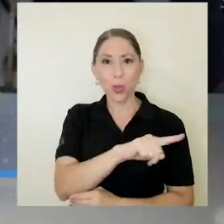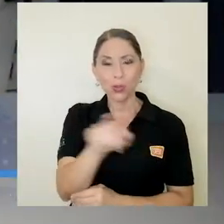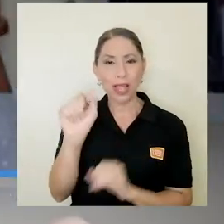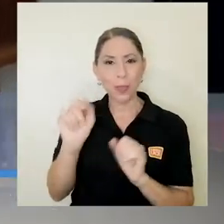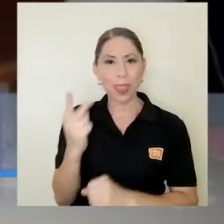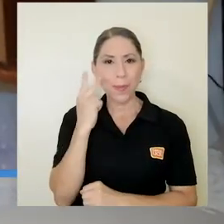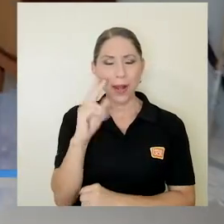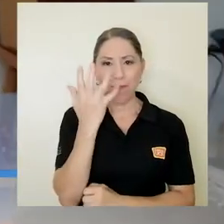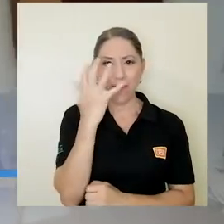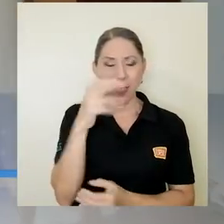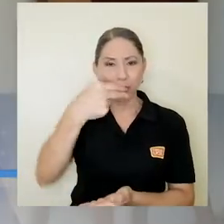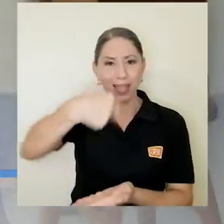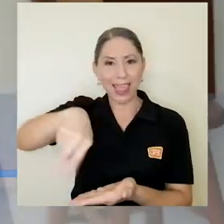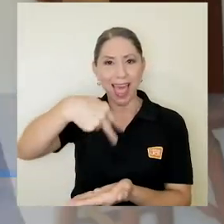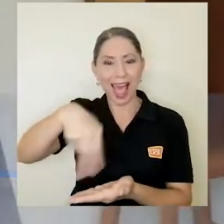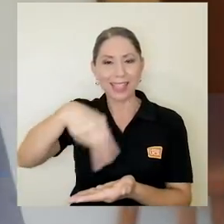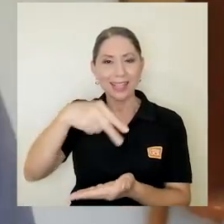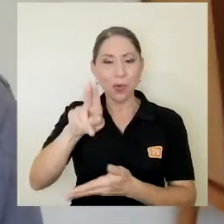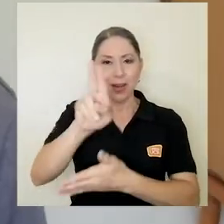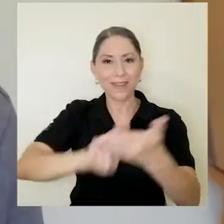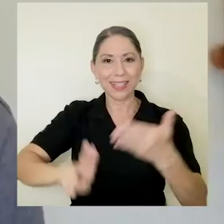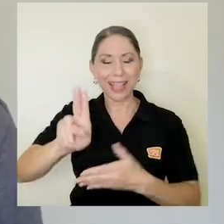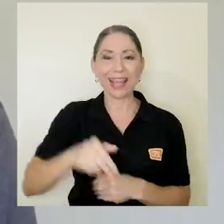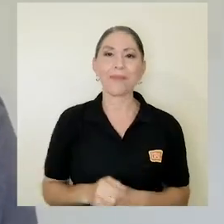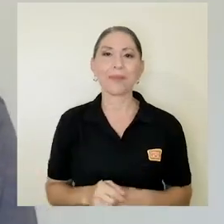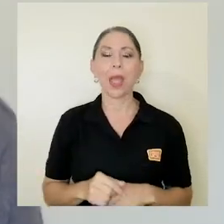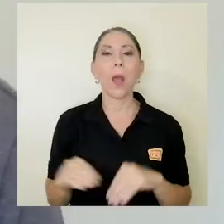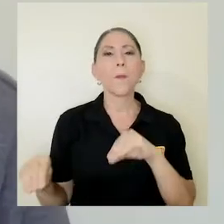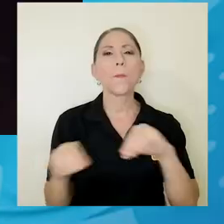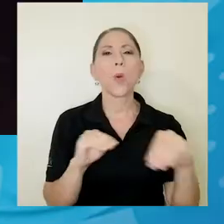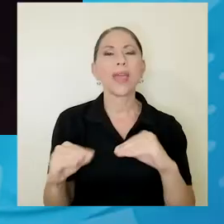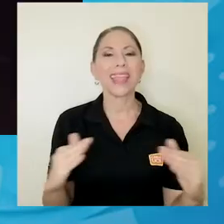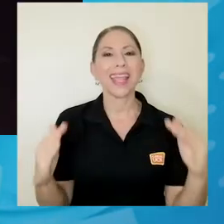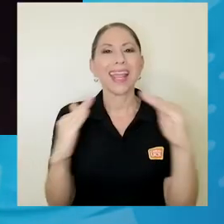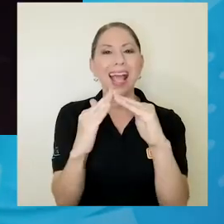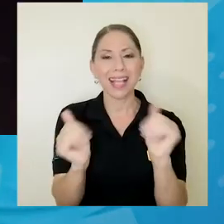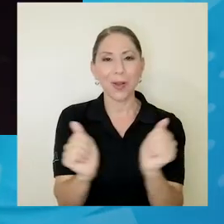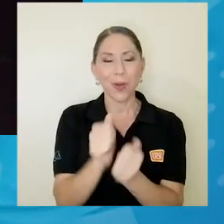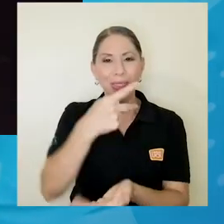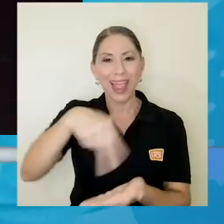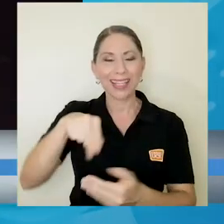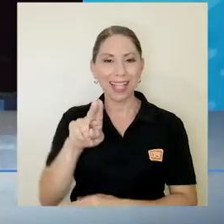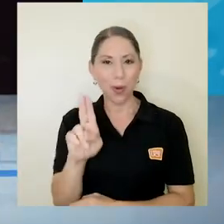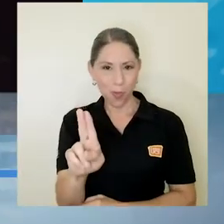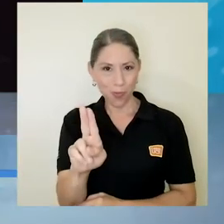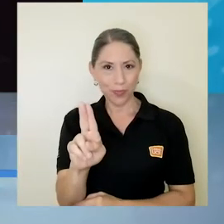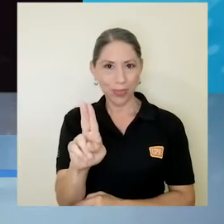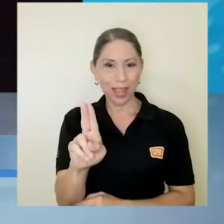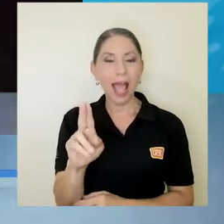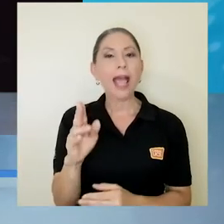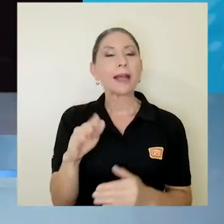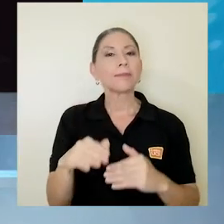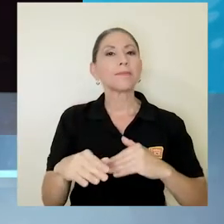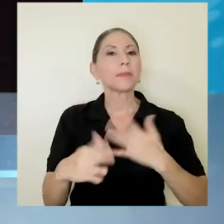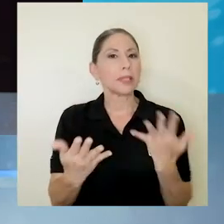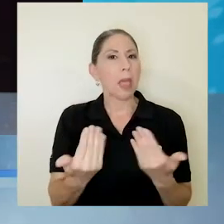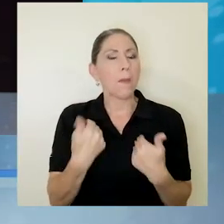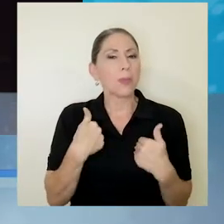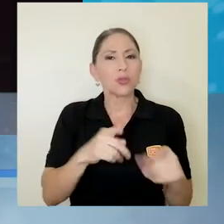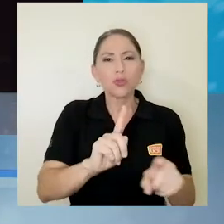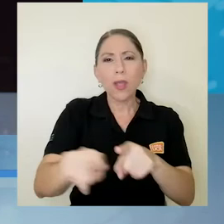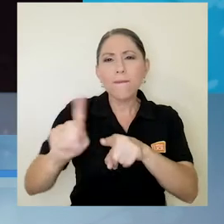Universitaria. Para Movete en Casa con Danza U partimos de la diversidad de experiencias y de